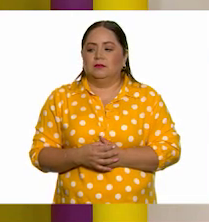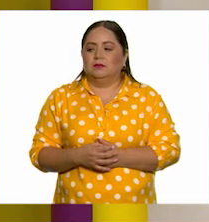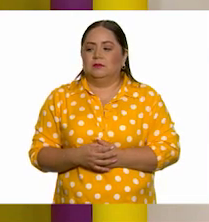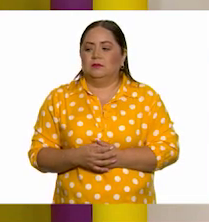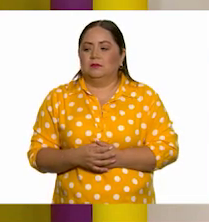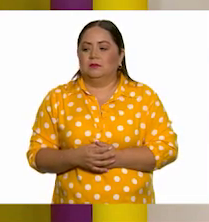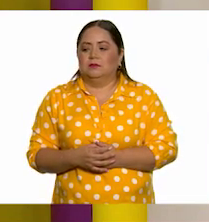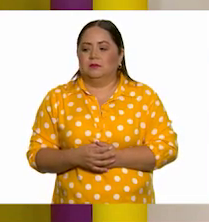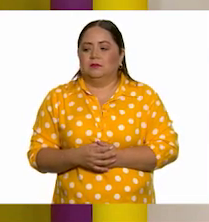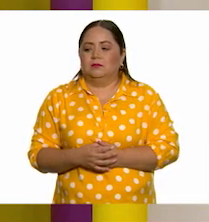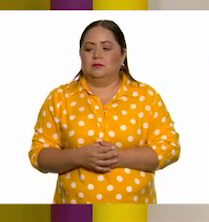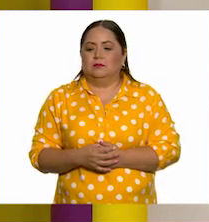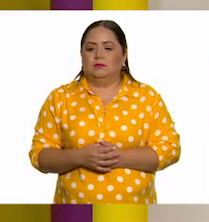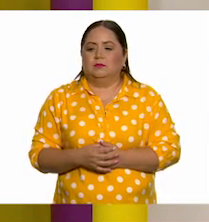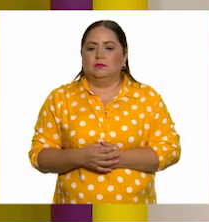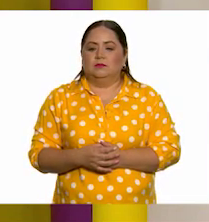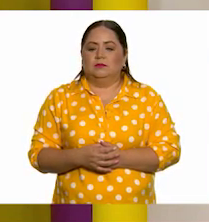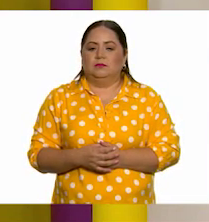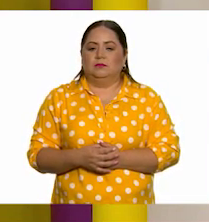Intrépida.